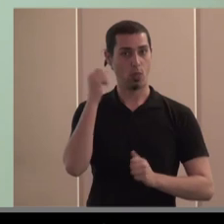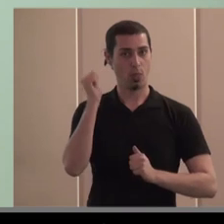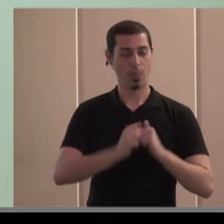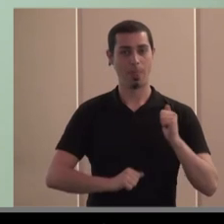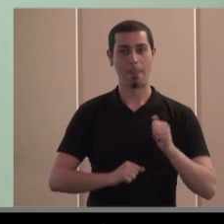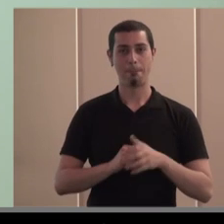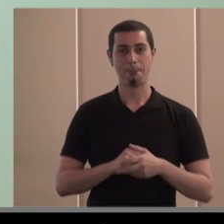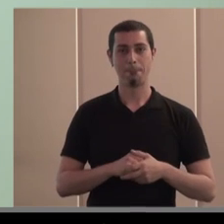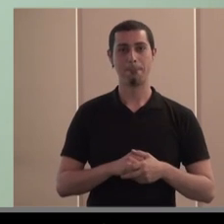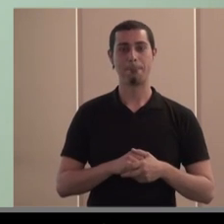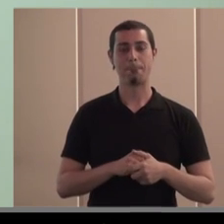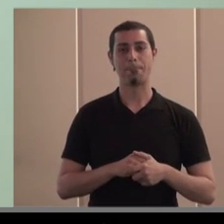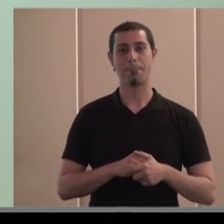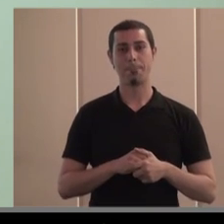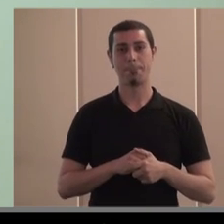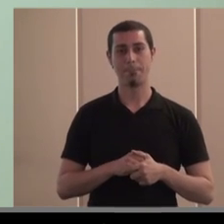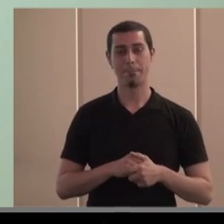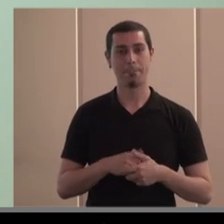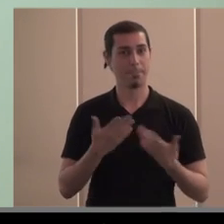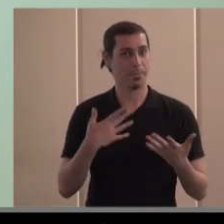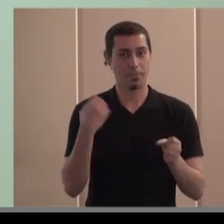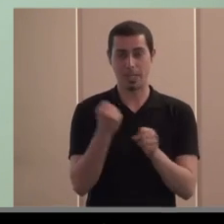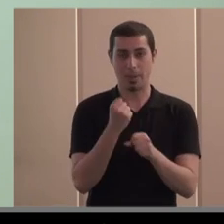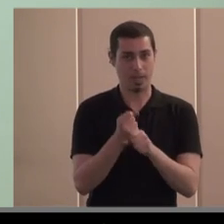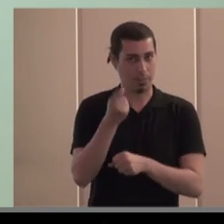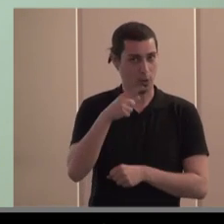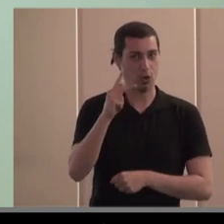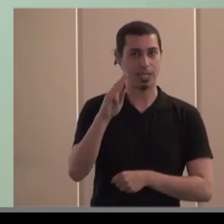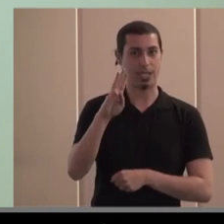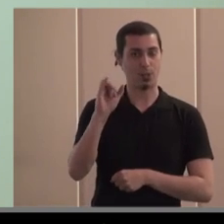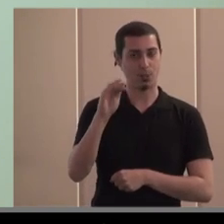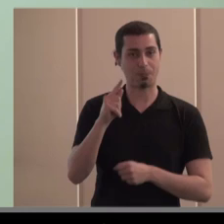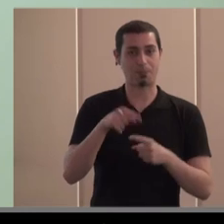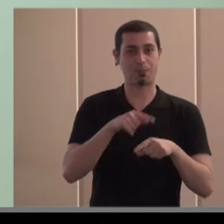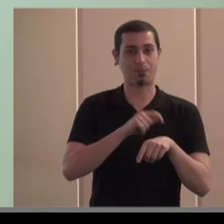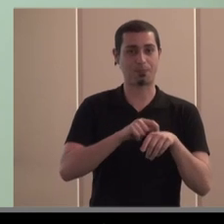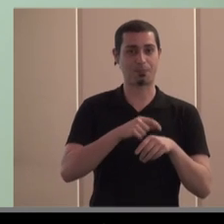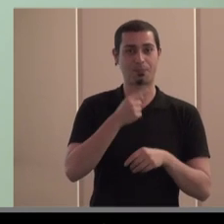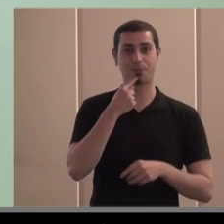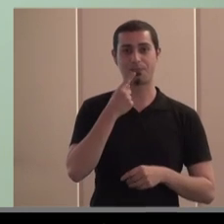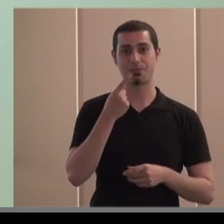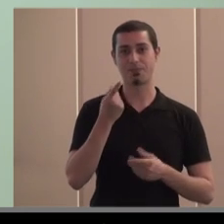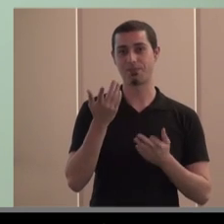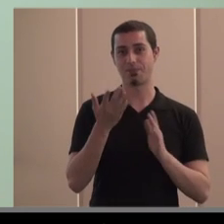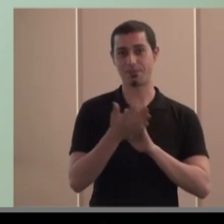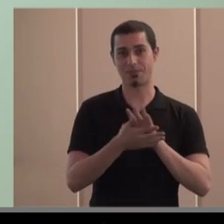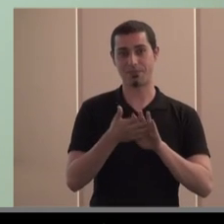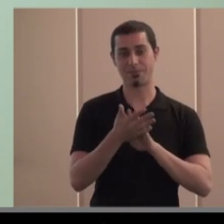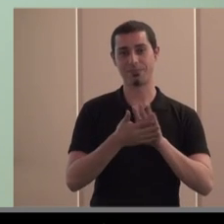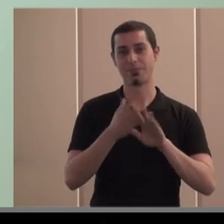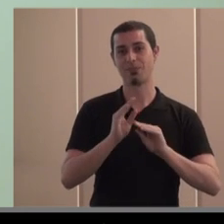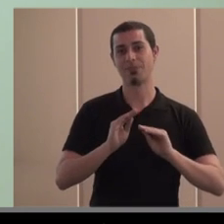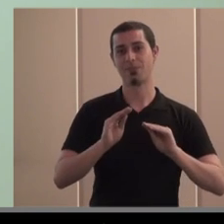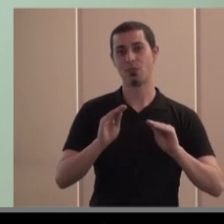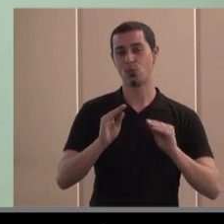y y trabaja con kiwi trabaja con fresas su su